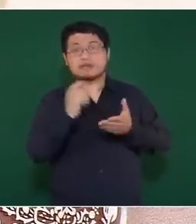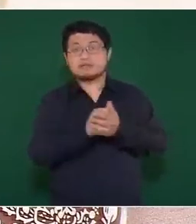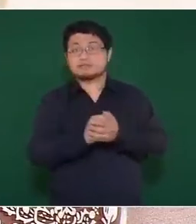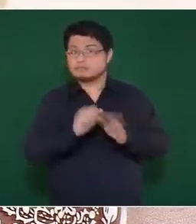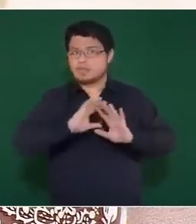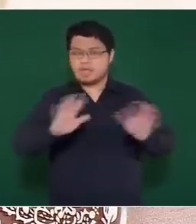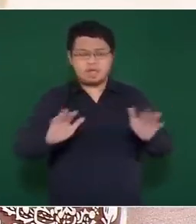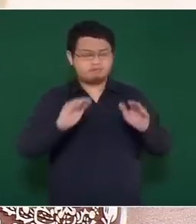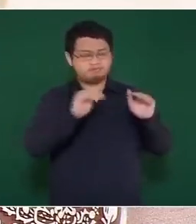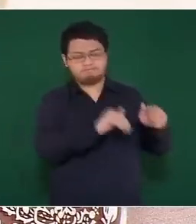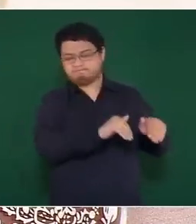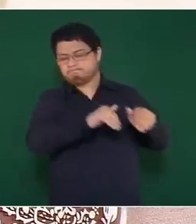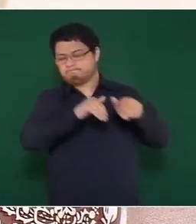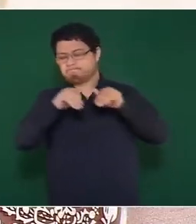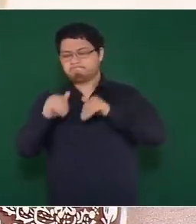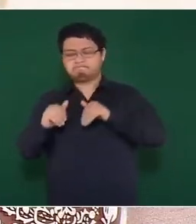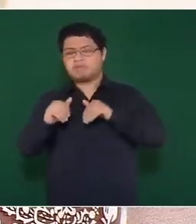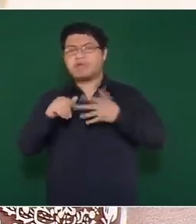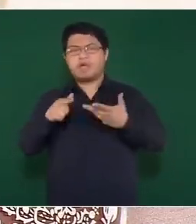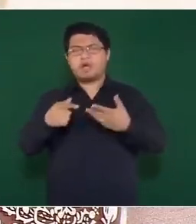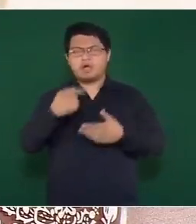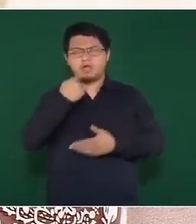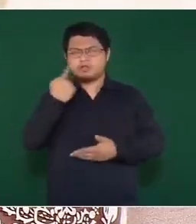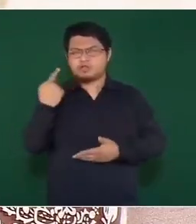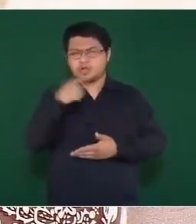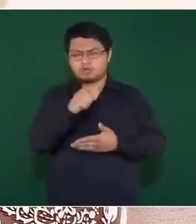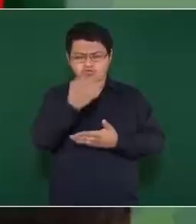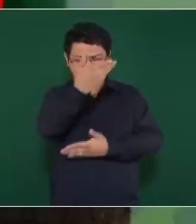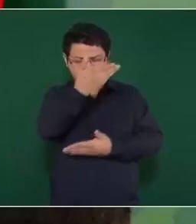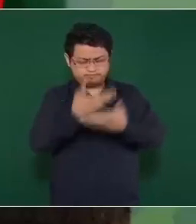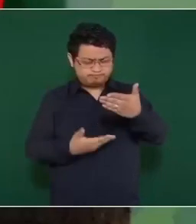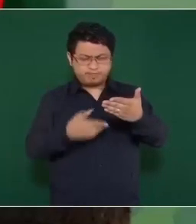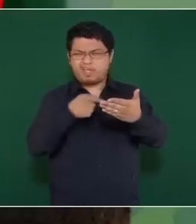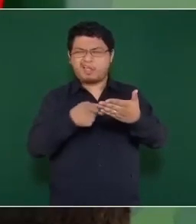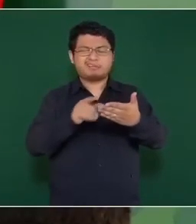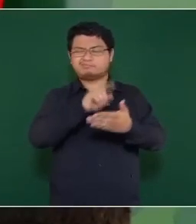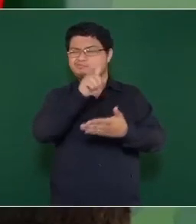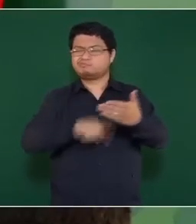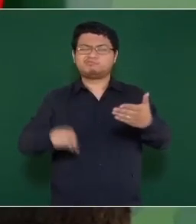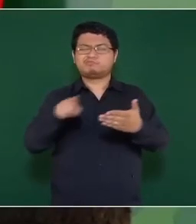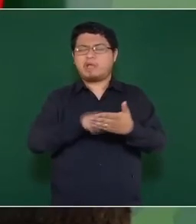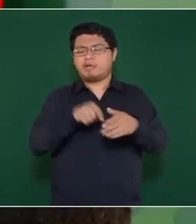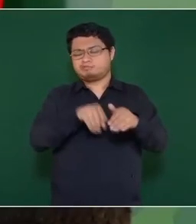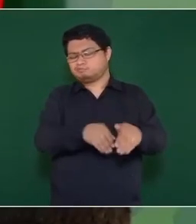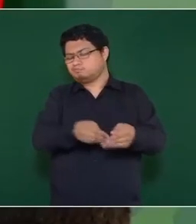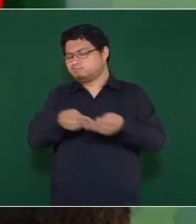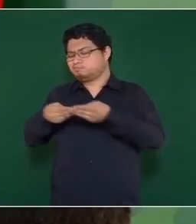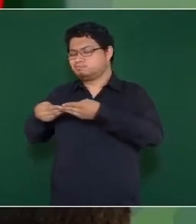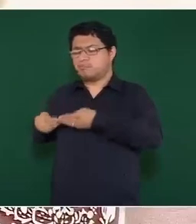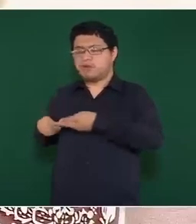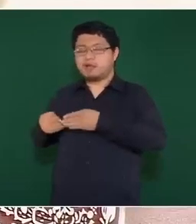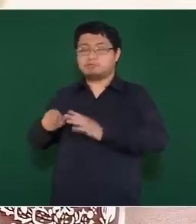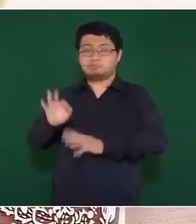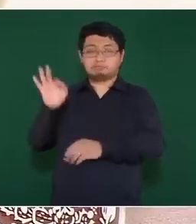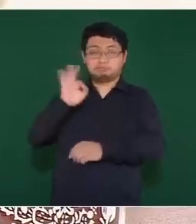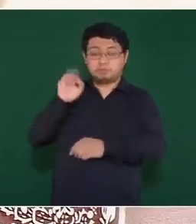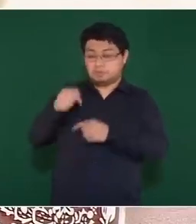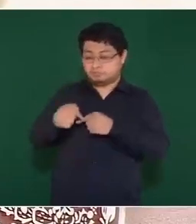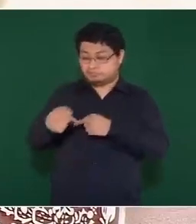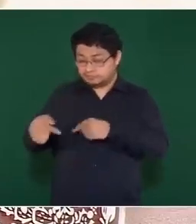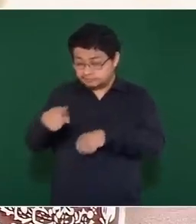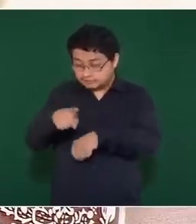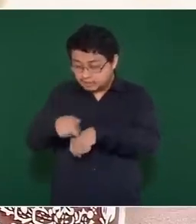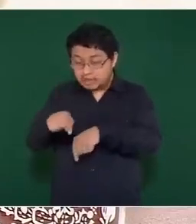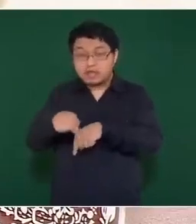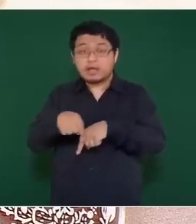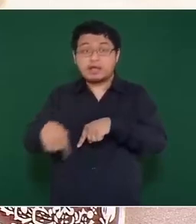desistió, ya está en estrados el desistimiento, o sea, que próximamente, tal vez la próxima semana, en estos días, ya nos